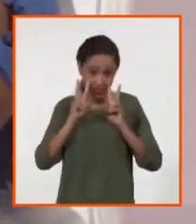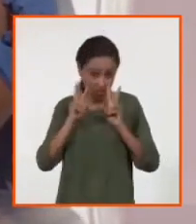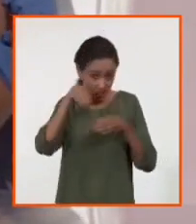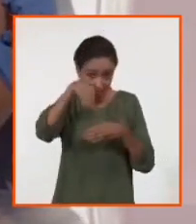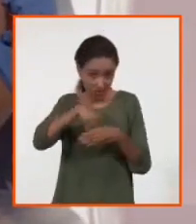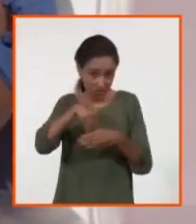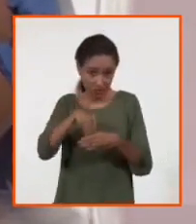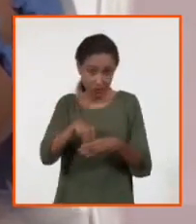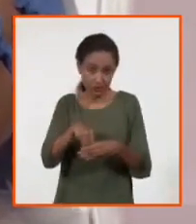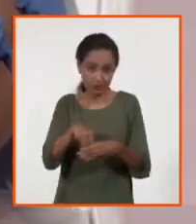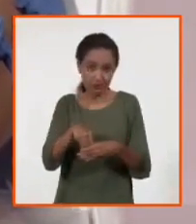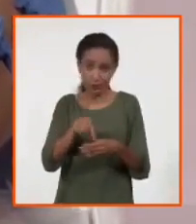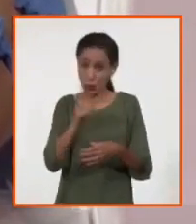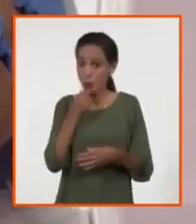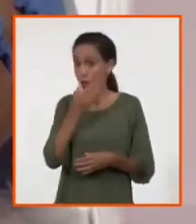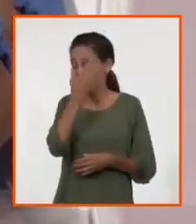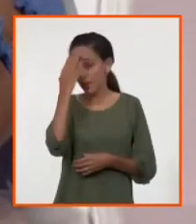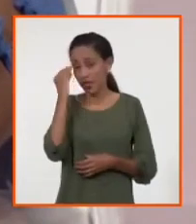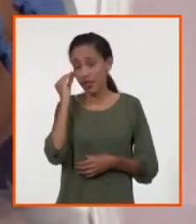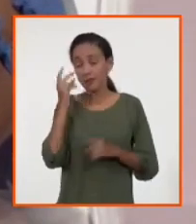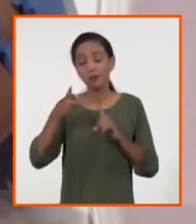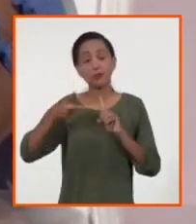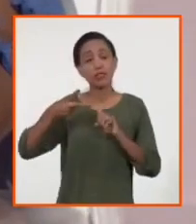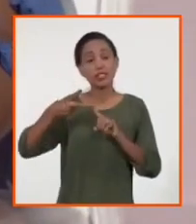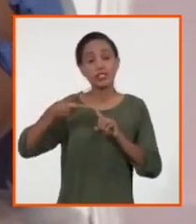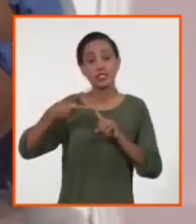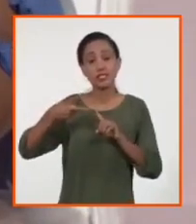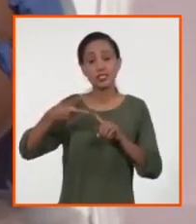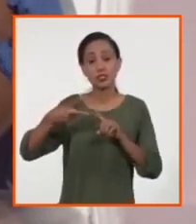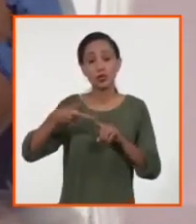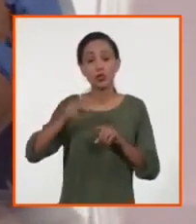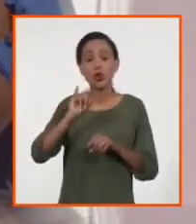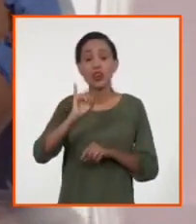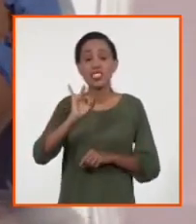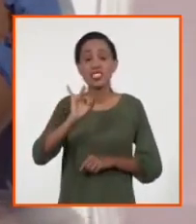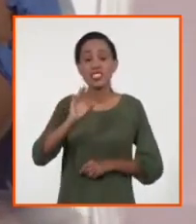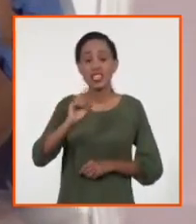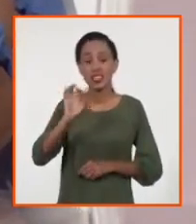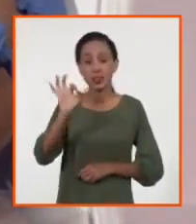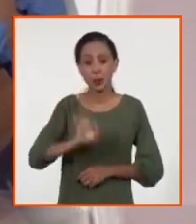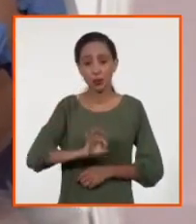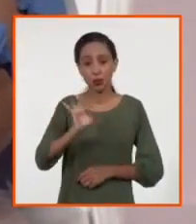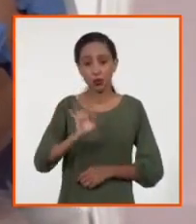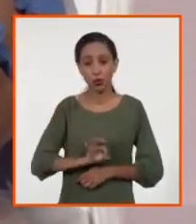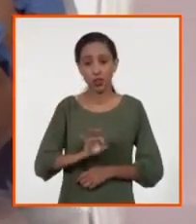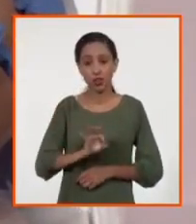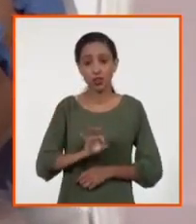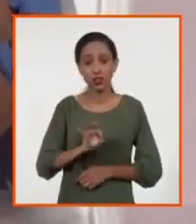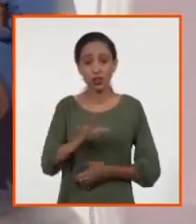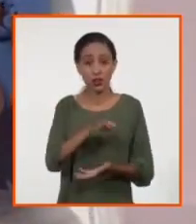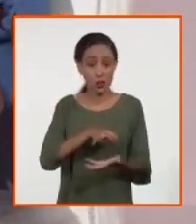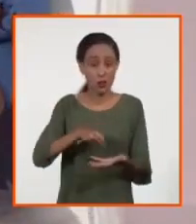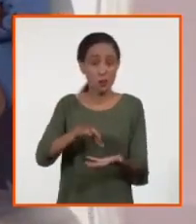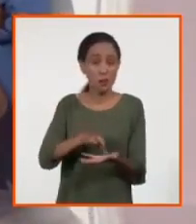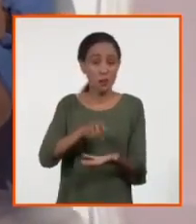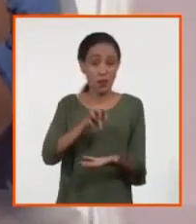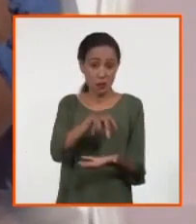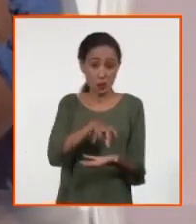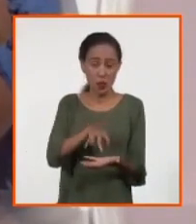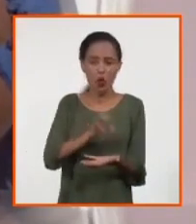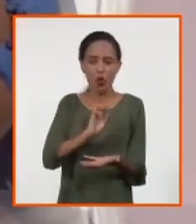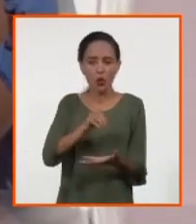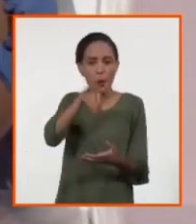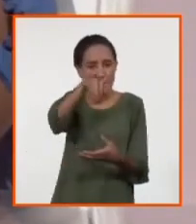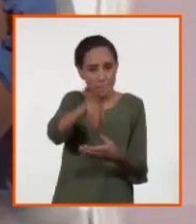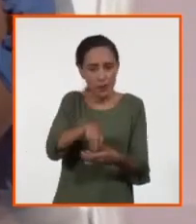Y segundo, que el 70% de los focos del vector están en el mismo